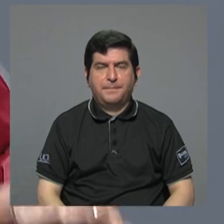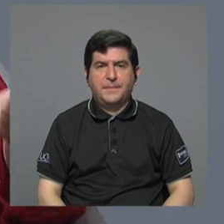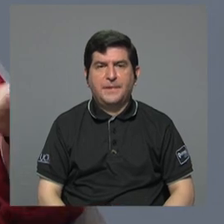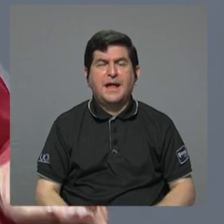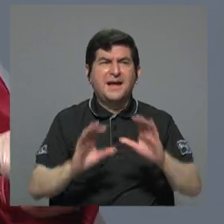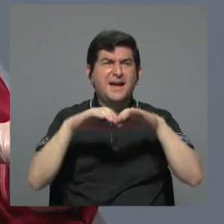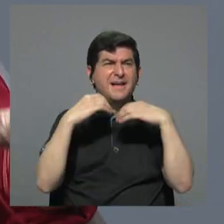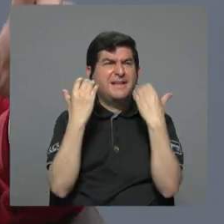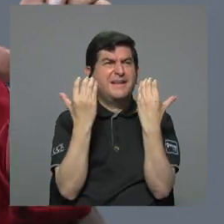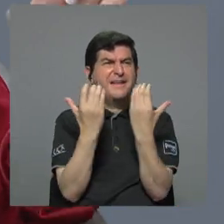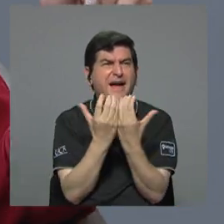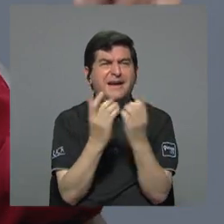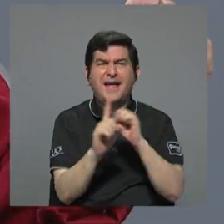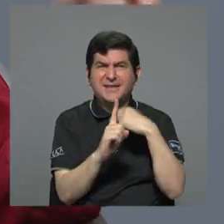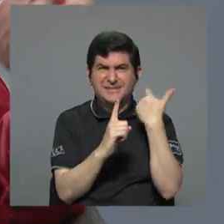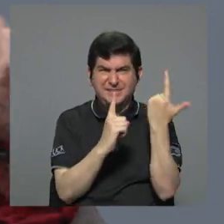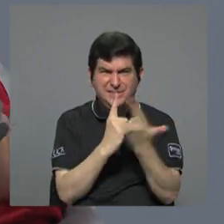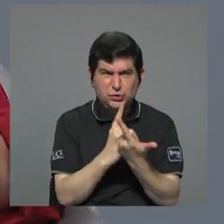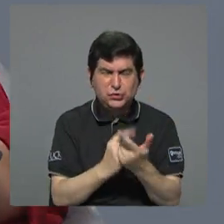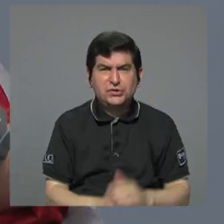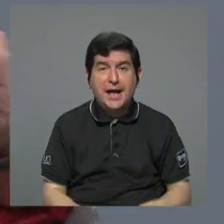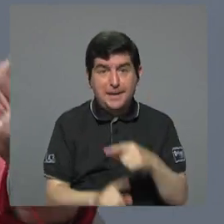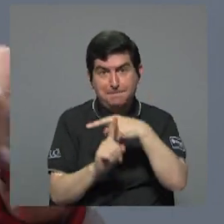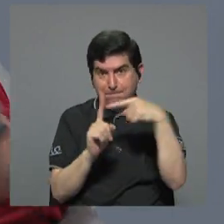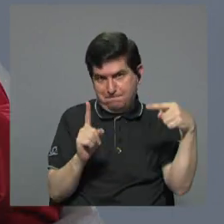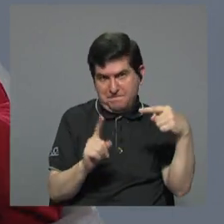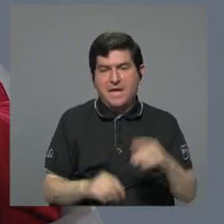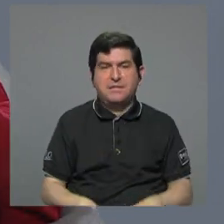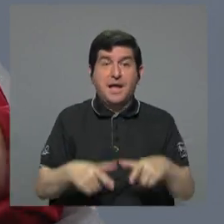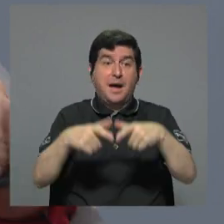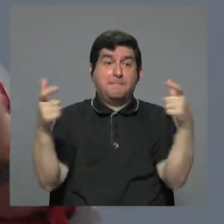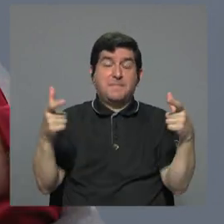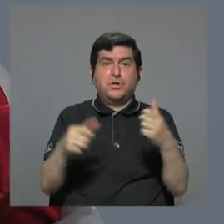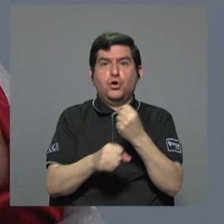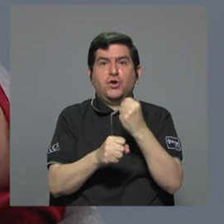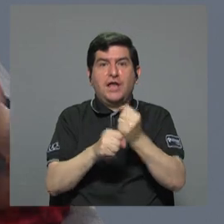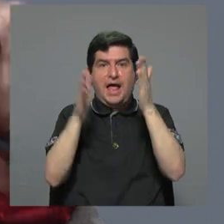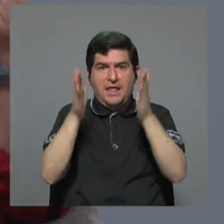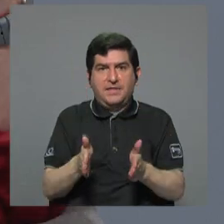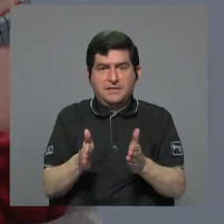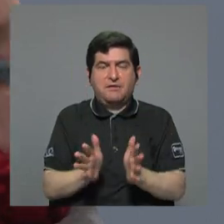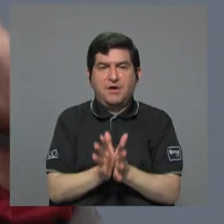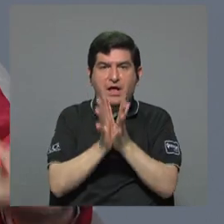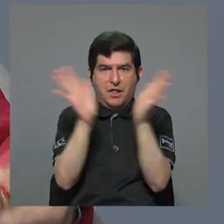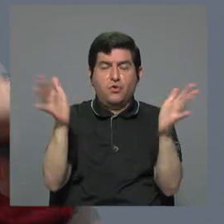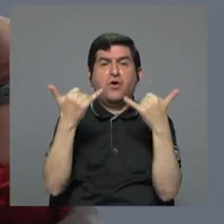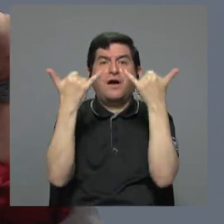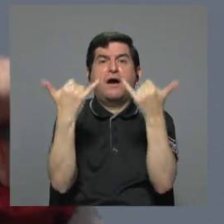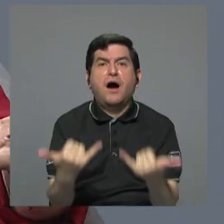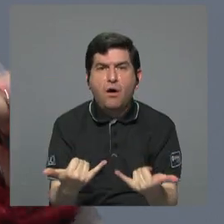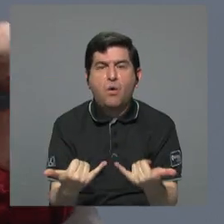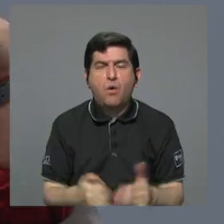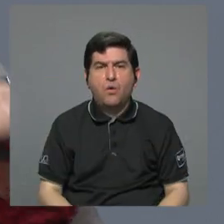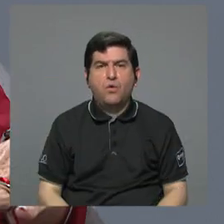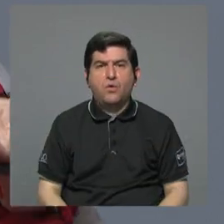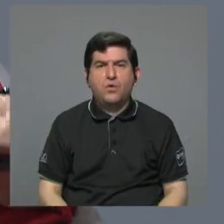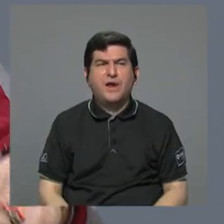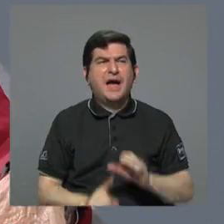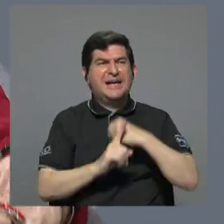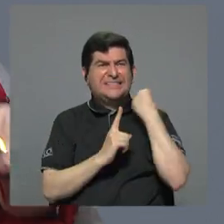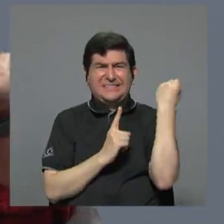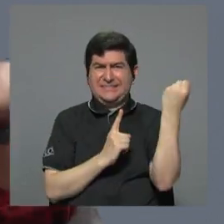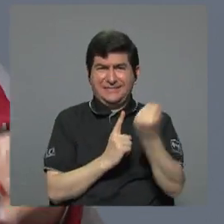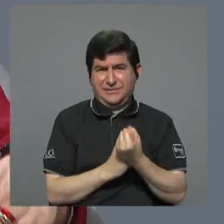la clase social, que era la clase media, que era la mayoría de los empleados públicos, los están dejando en una